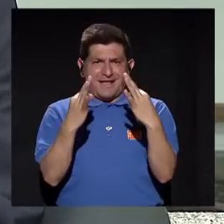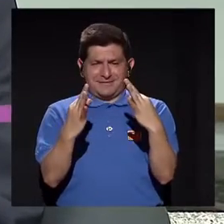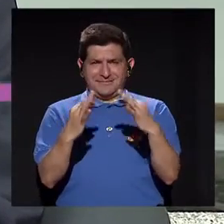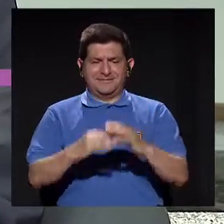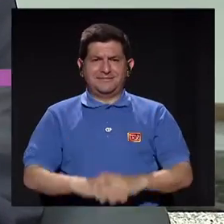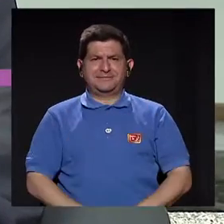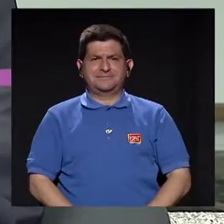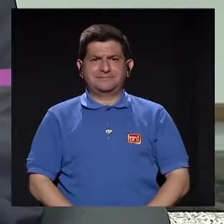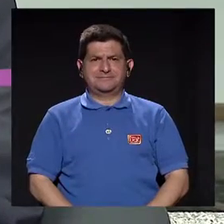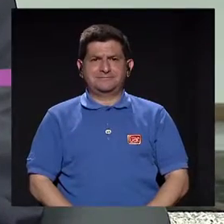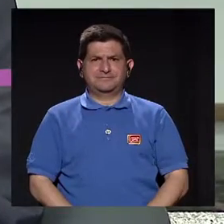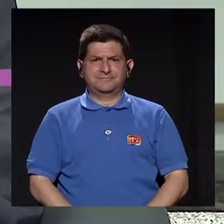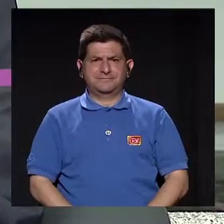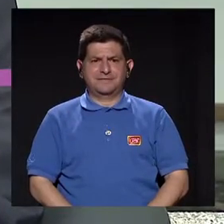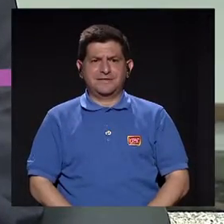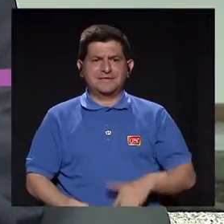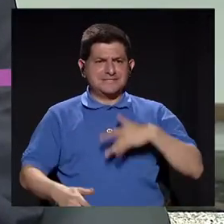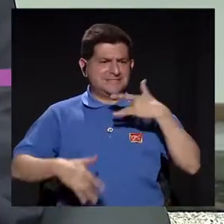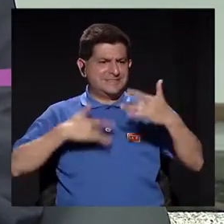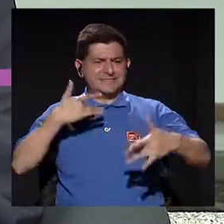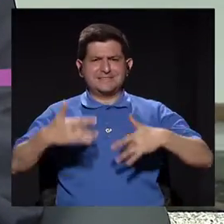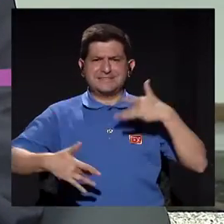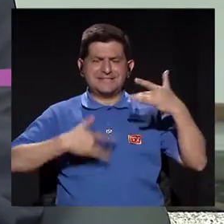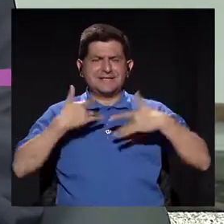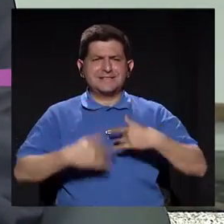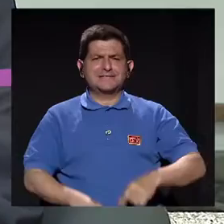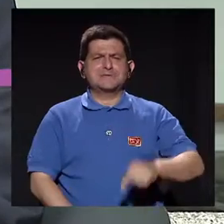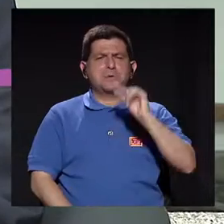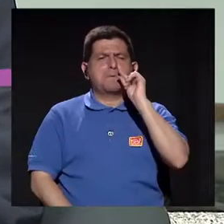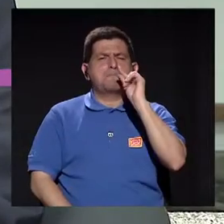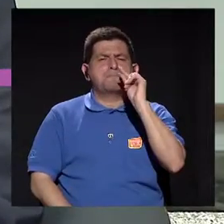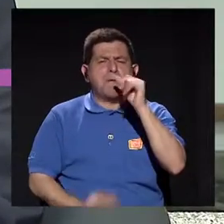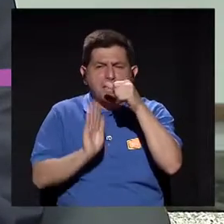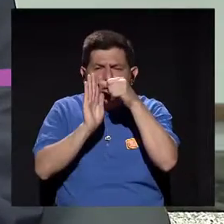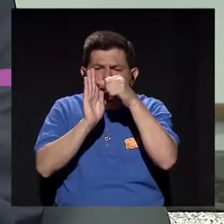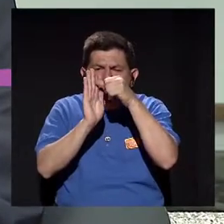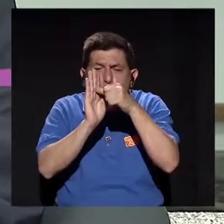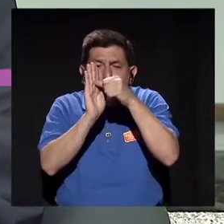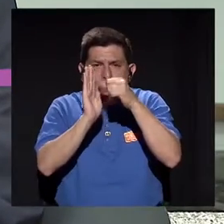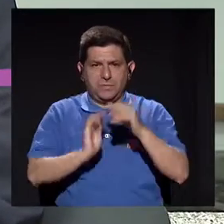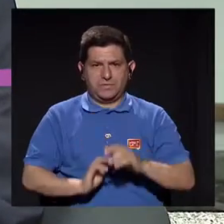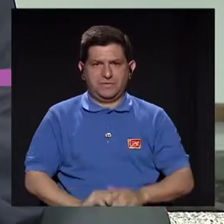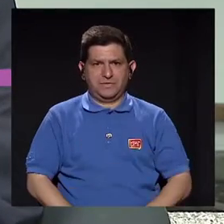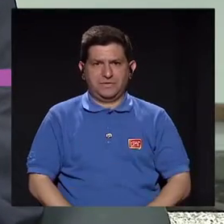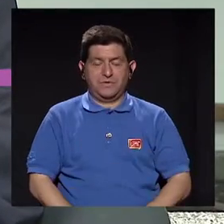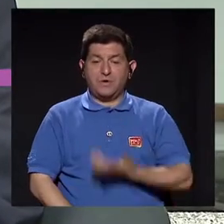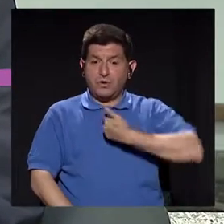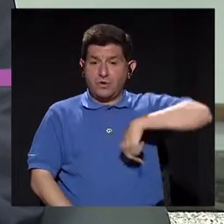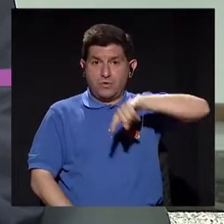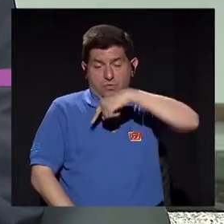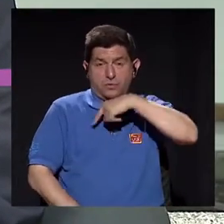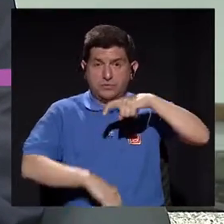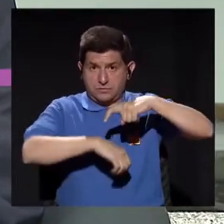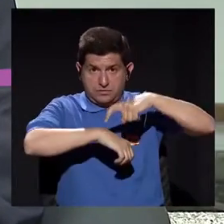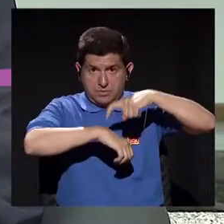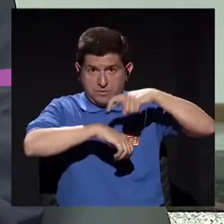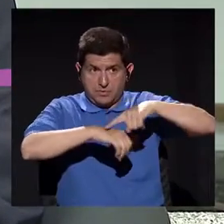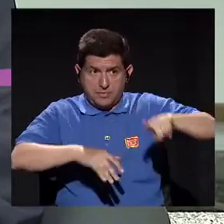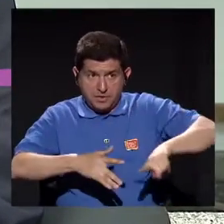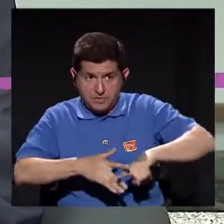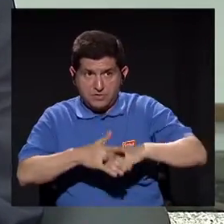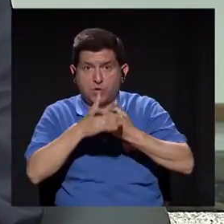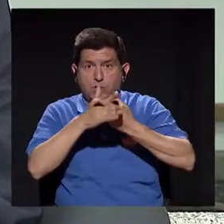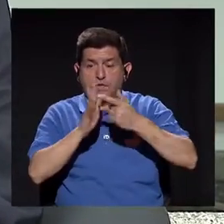dar la sensación de la pequeña incisión. Va relacionado a que nosotros cuando